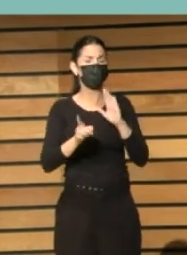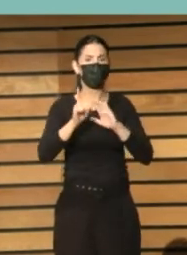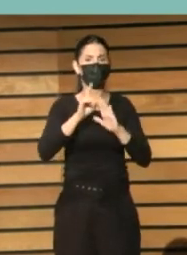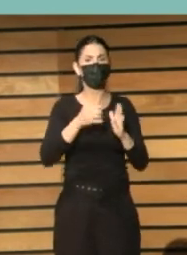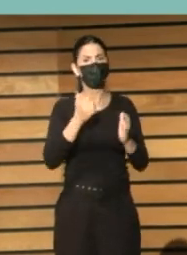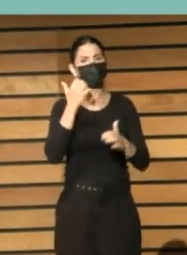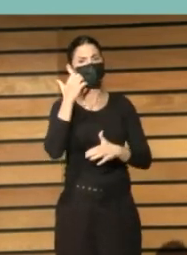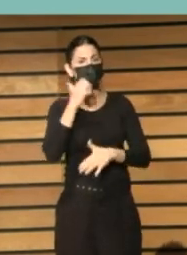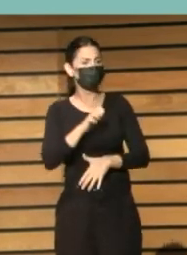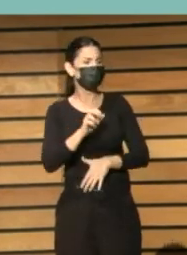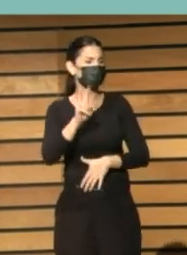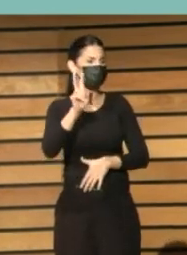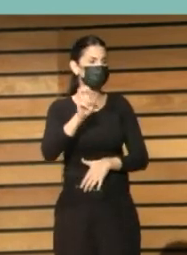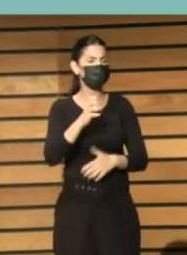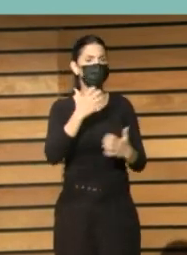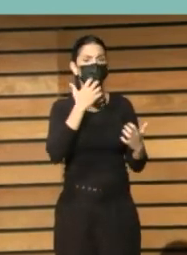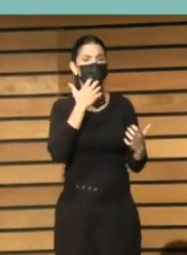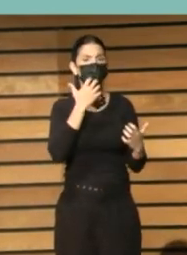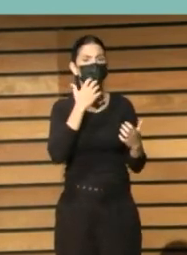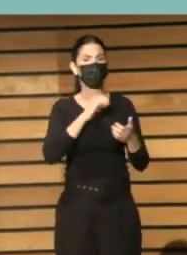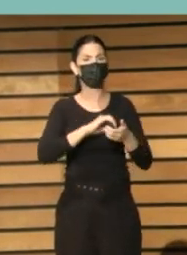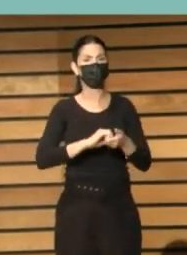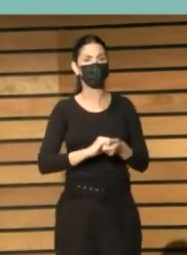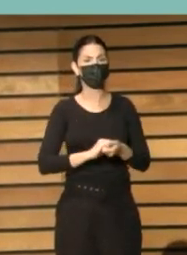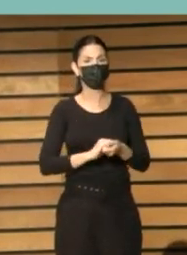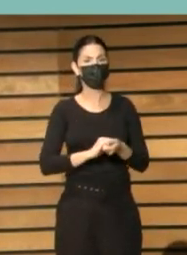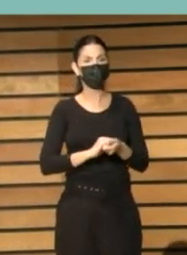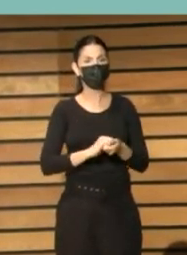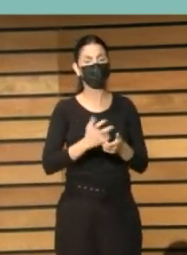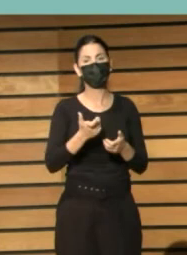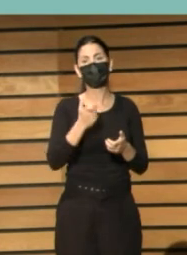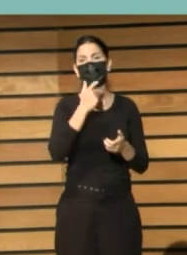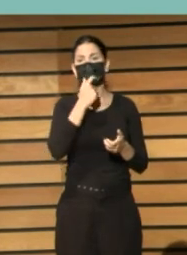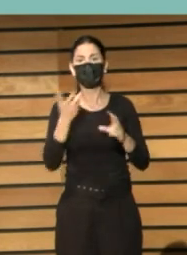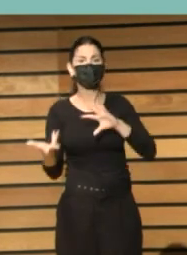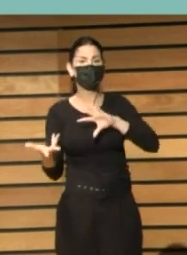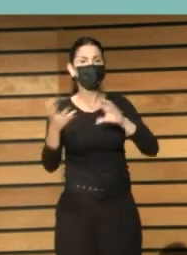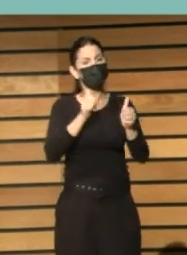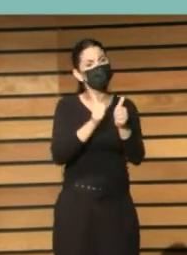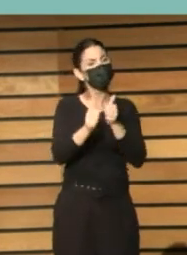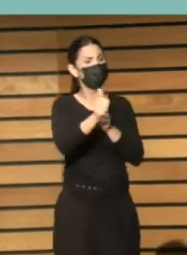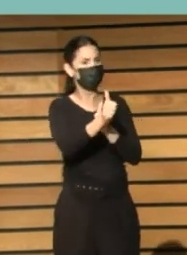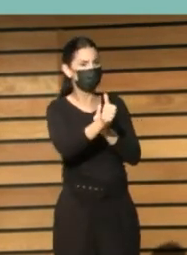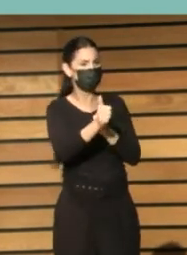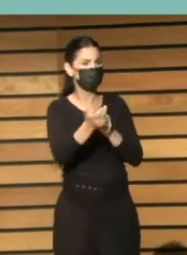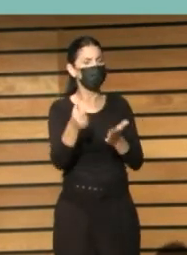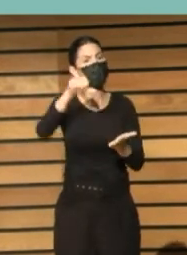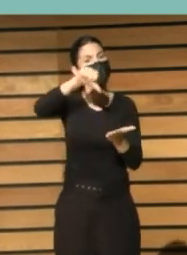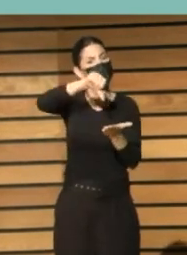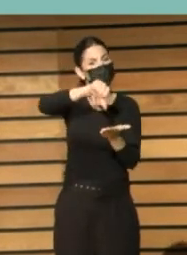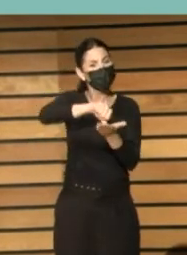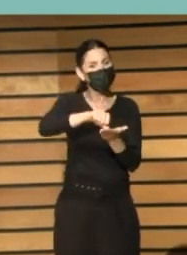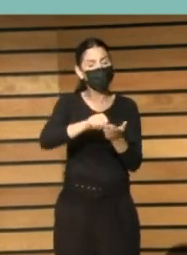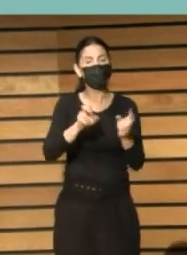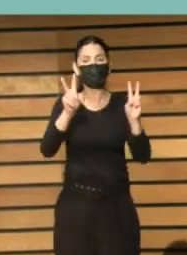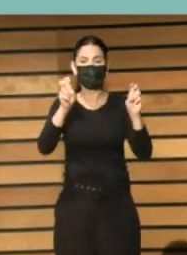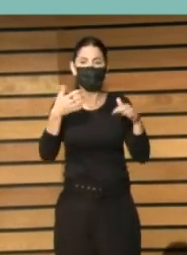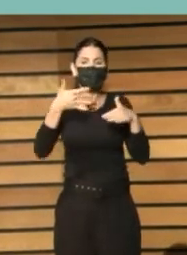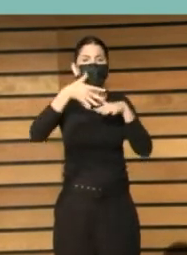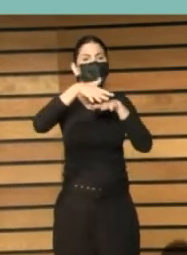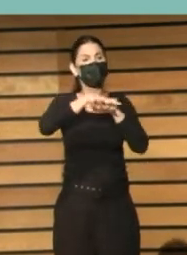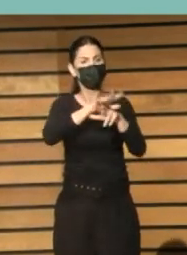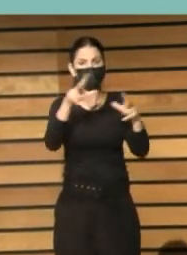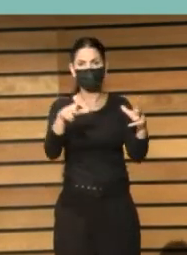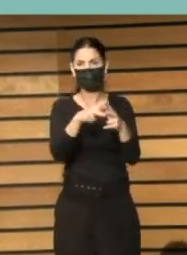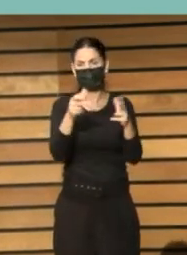donde si tomamos en serio esta concepción anglosajona de la biblioteca como un centro como el centro integrador de una